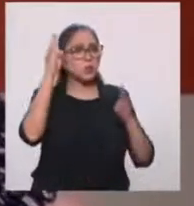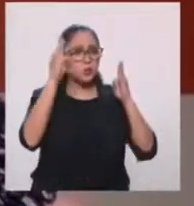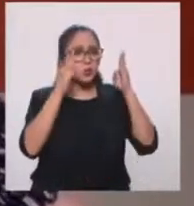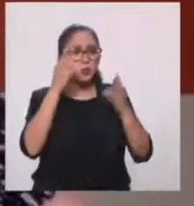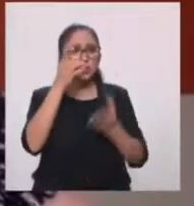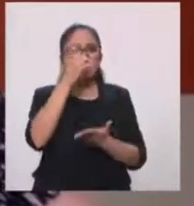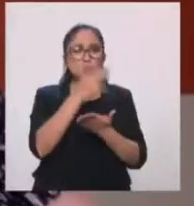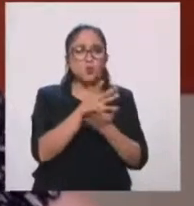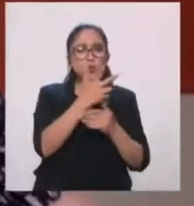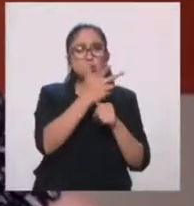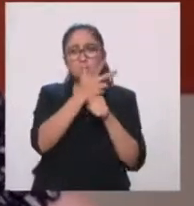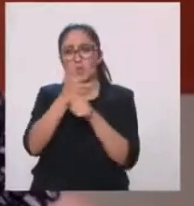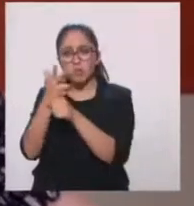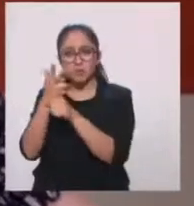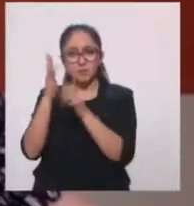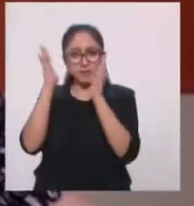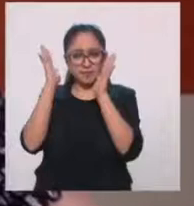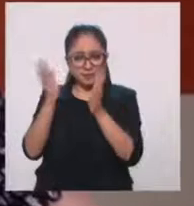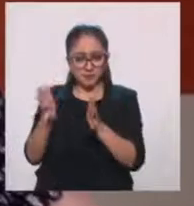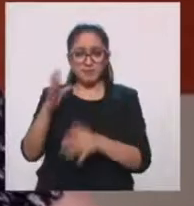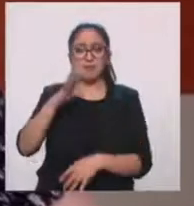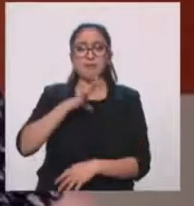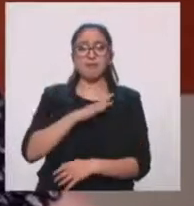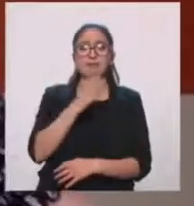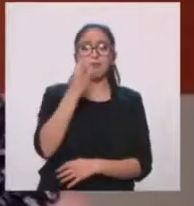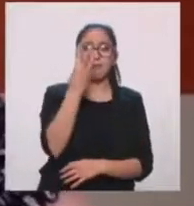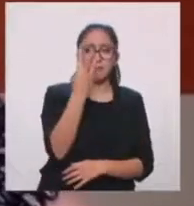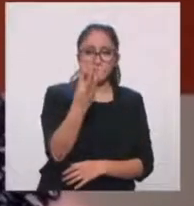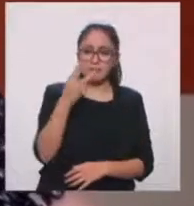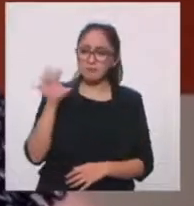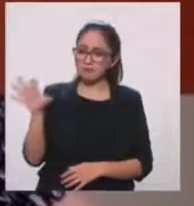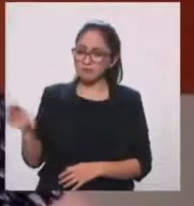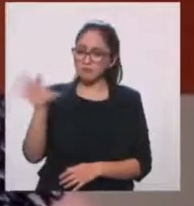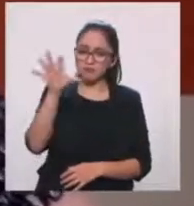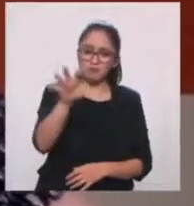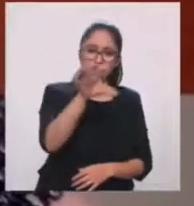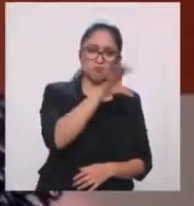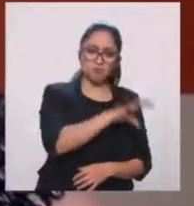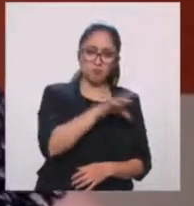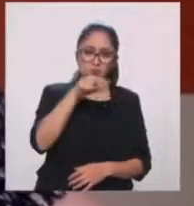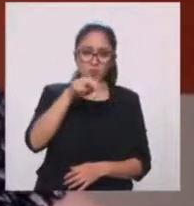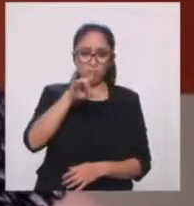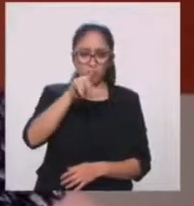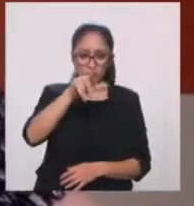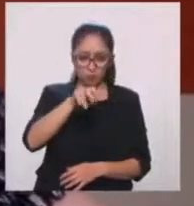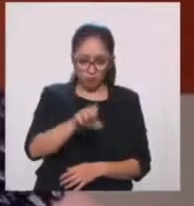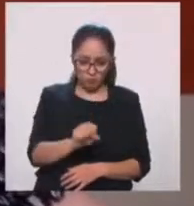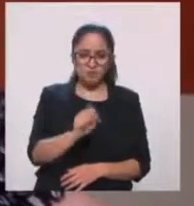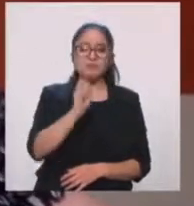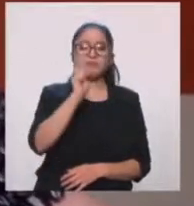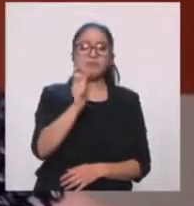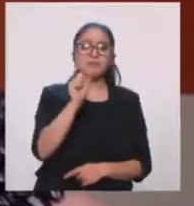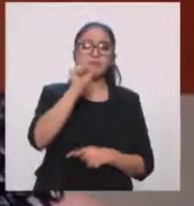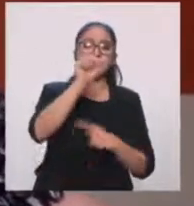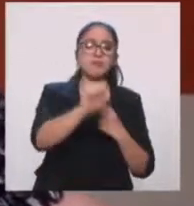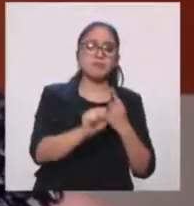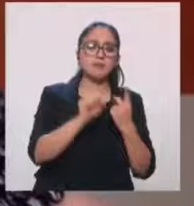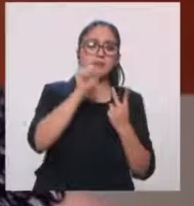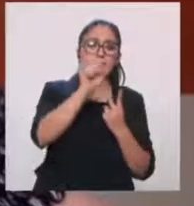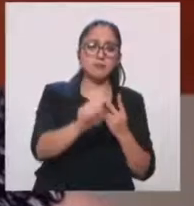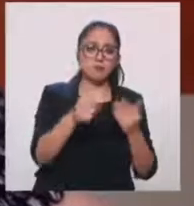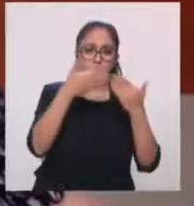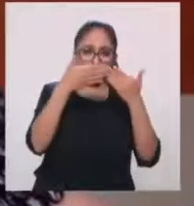Está formada por tres núcleos que hemos ido lanzando cada sábado. El próximo sábado, que